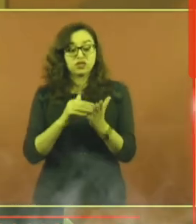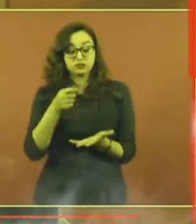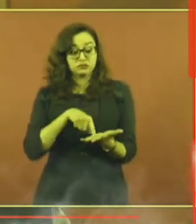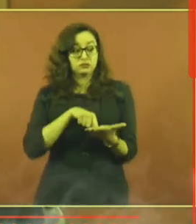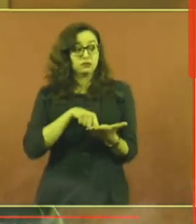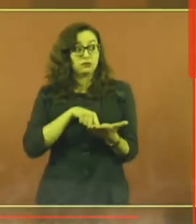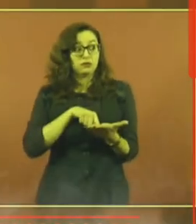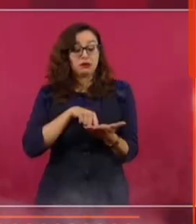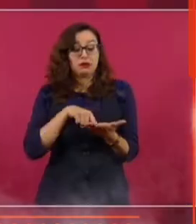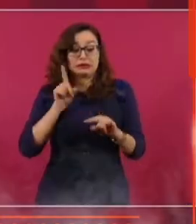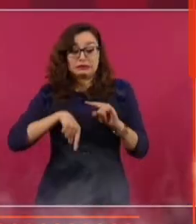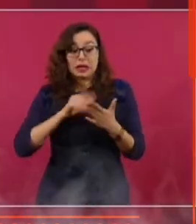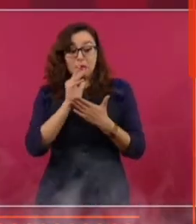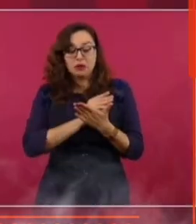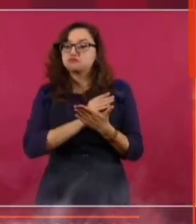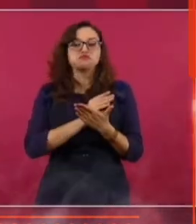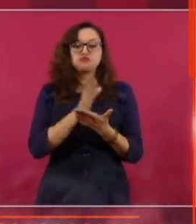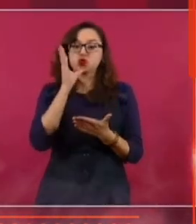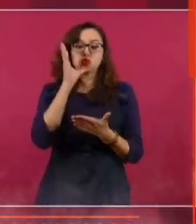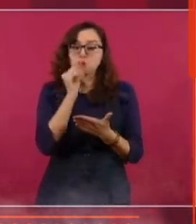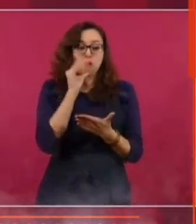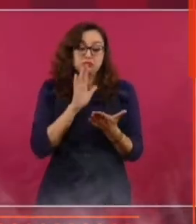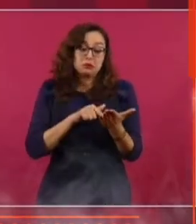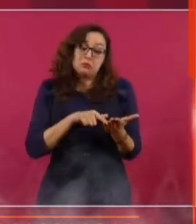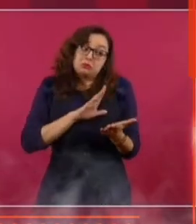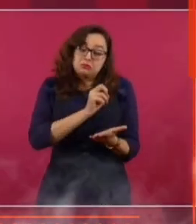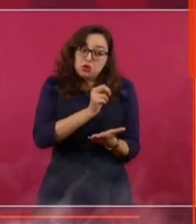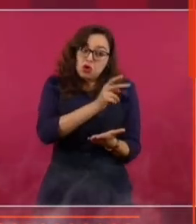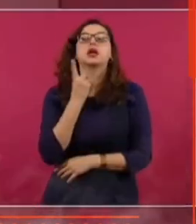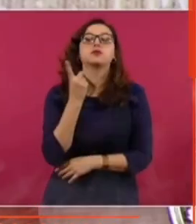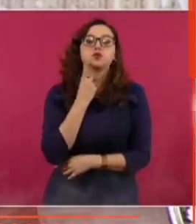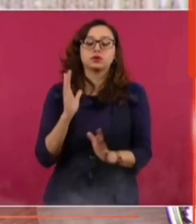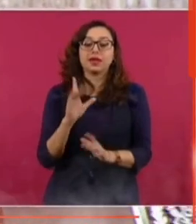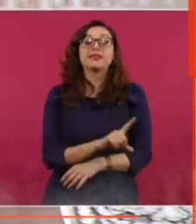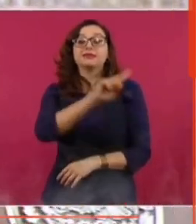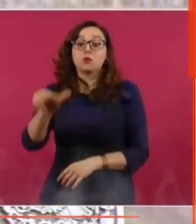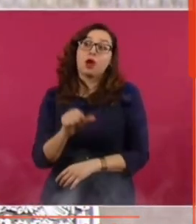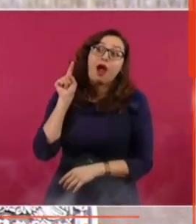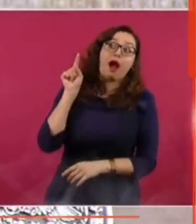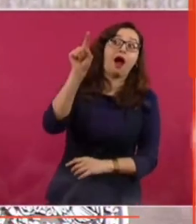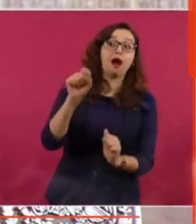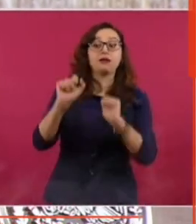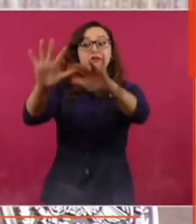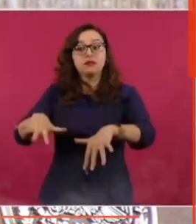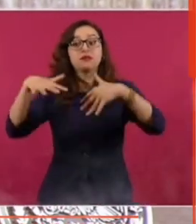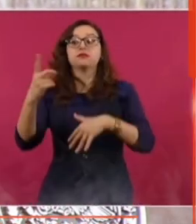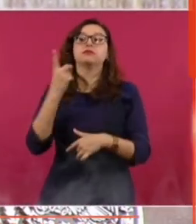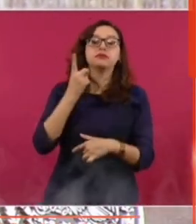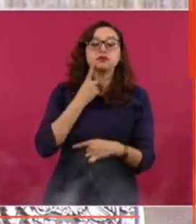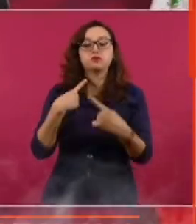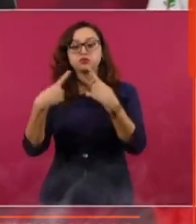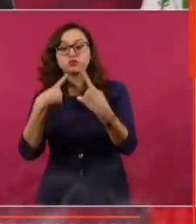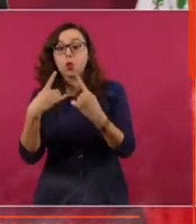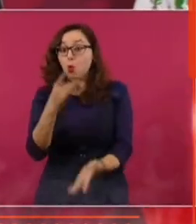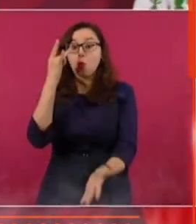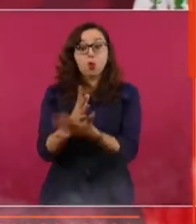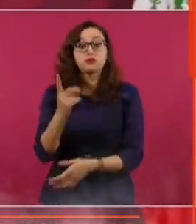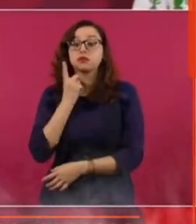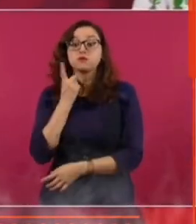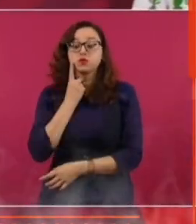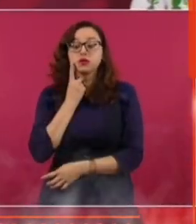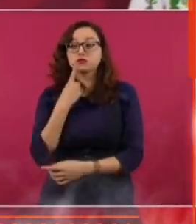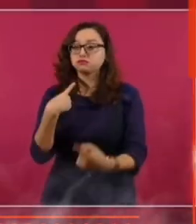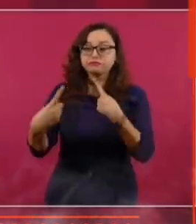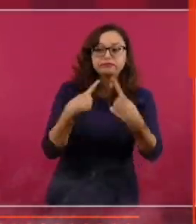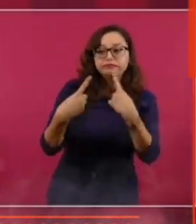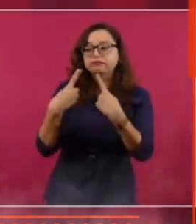quitarles nada. Es como el presupuesto del Poder Judicial. Y la Cámara de Diputados tiene como facultad exclusiva, porque aquí no interviene el Senado, la aprobación